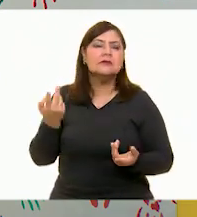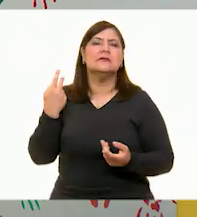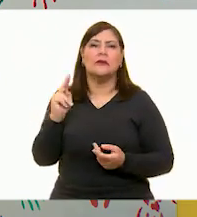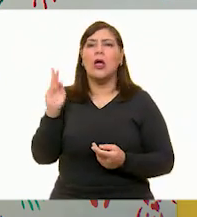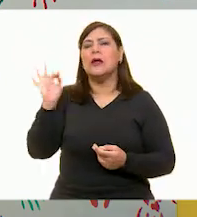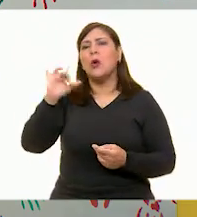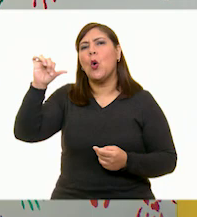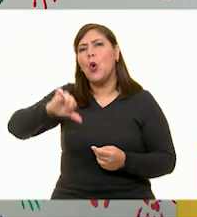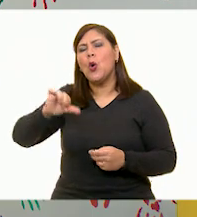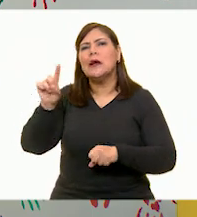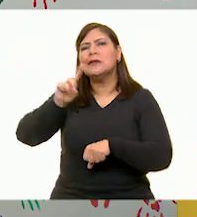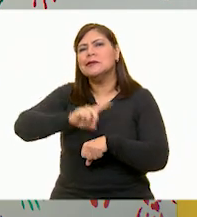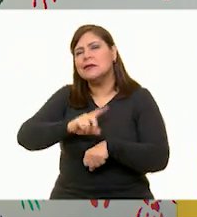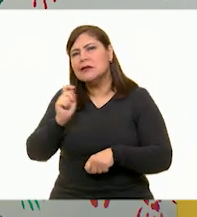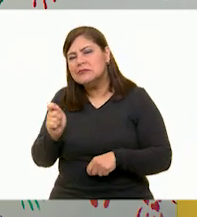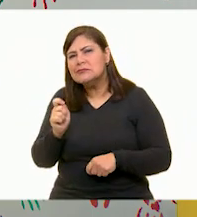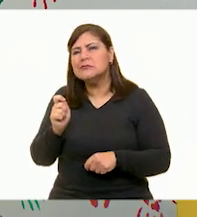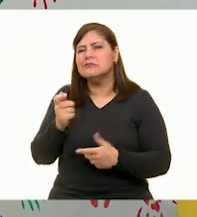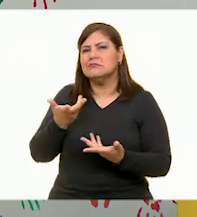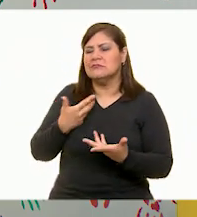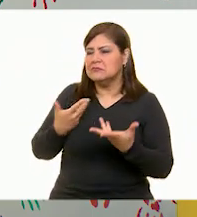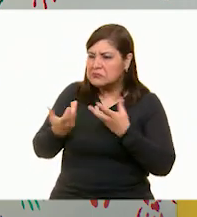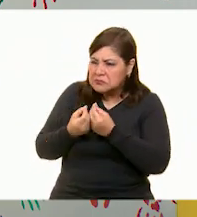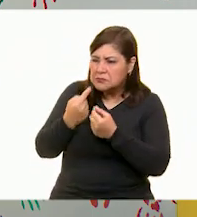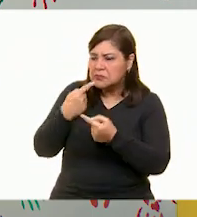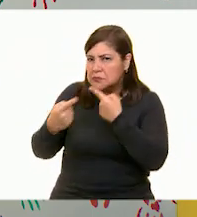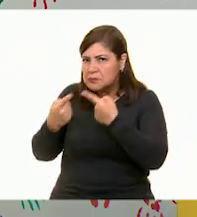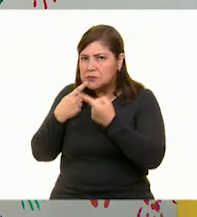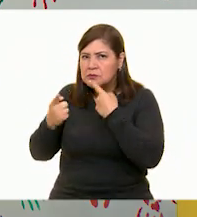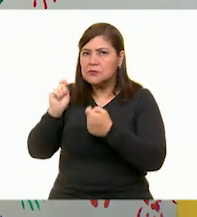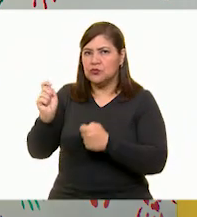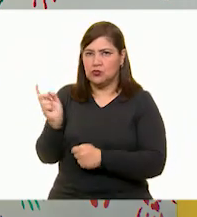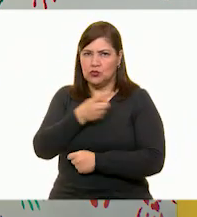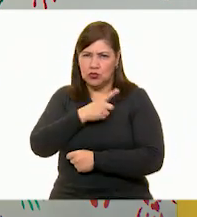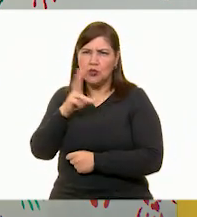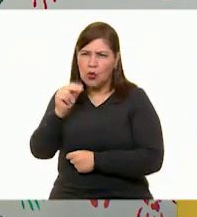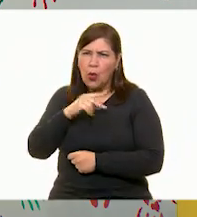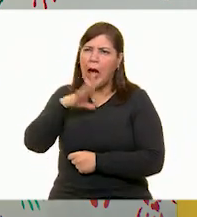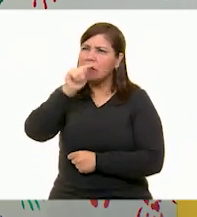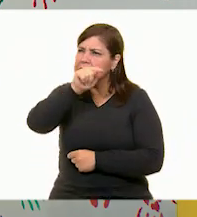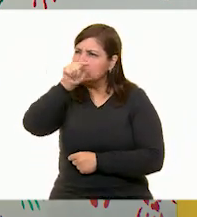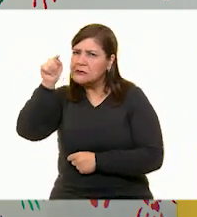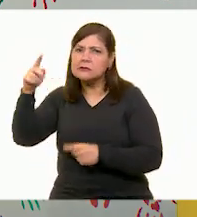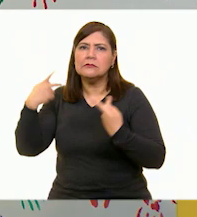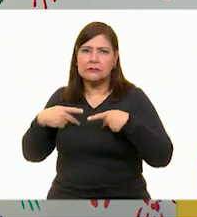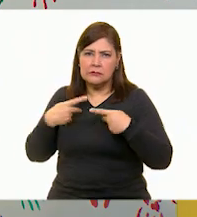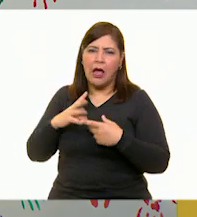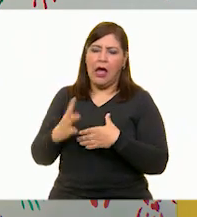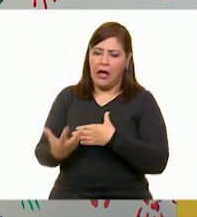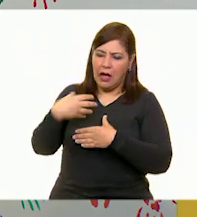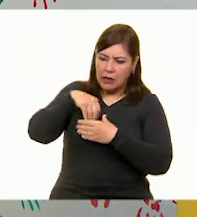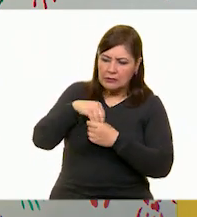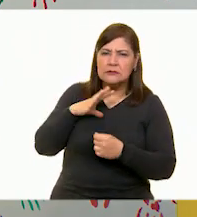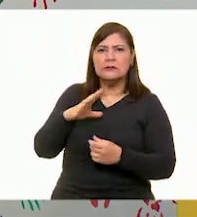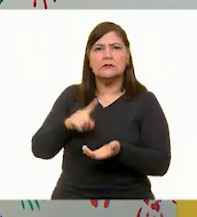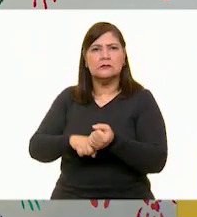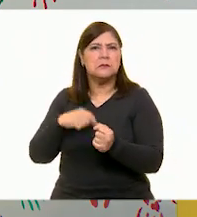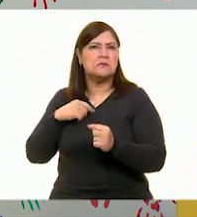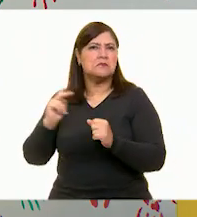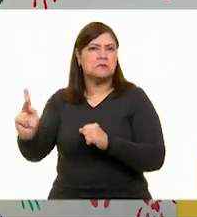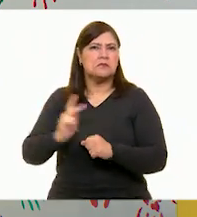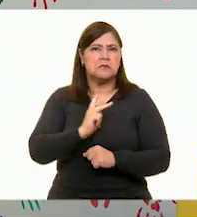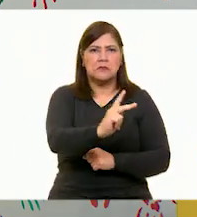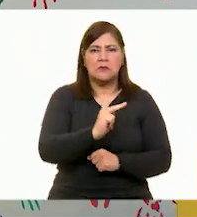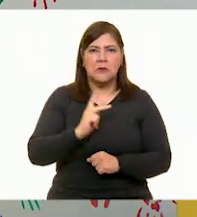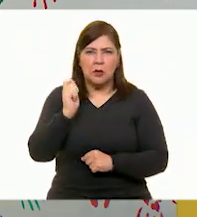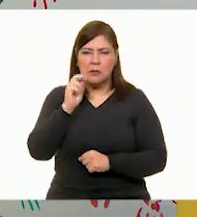podamos ver que no estás solo y que seguramente hay más personas que tienen tu misma preocupación y tal vez podamos tomar